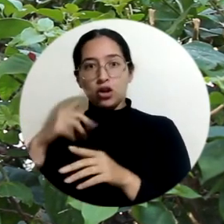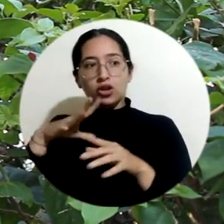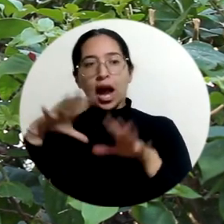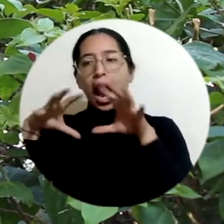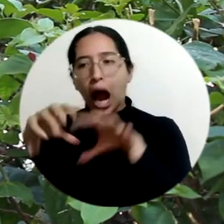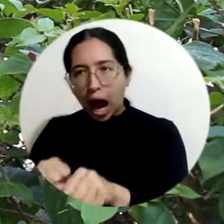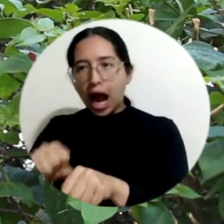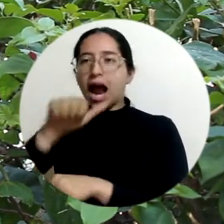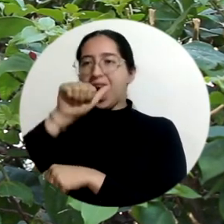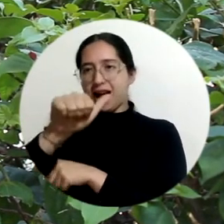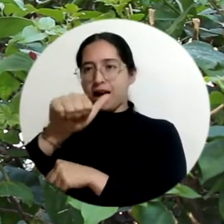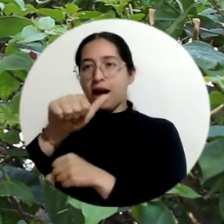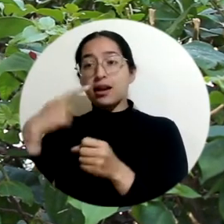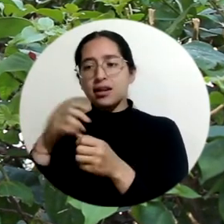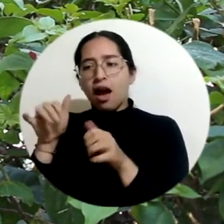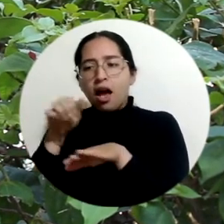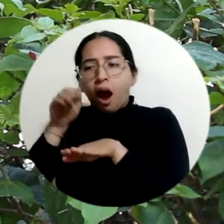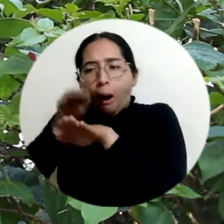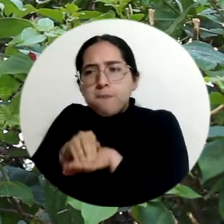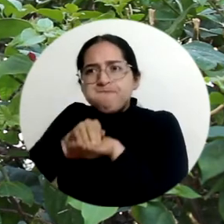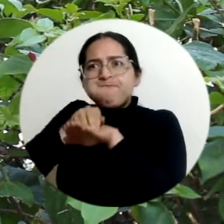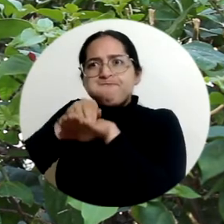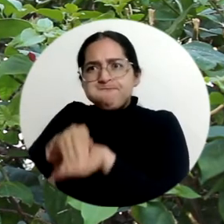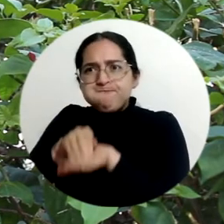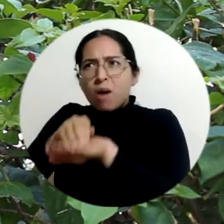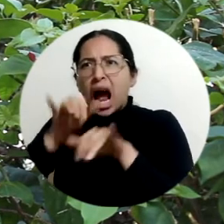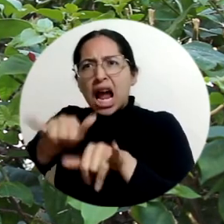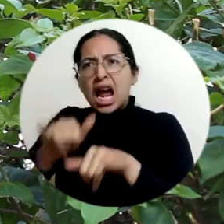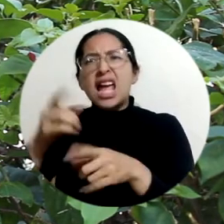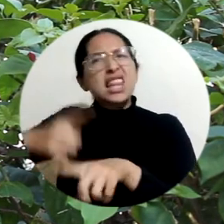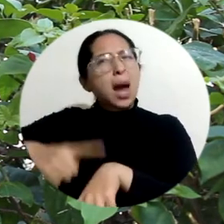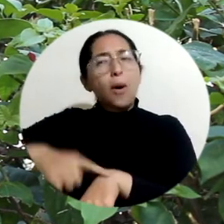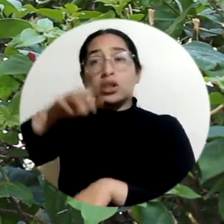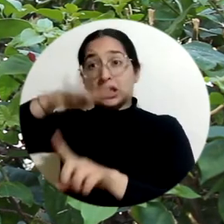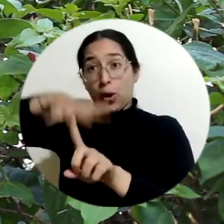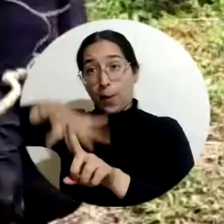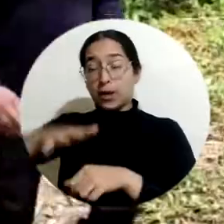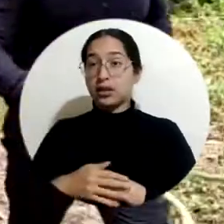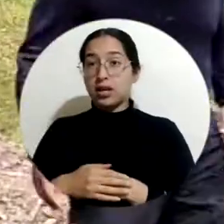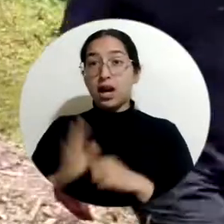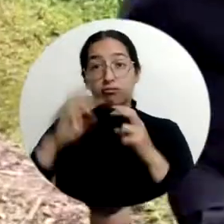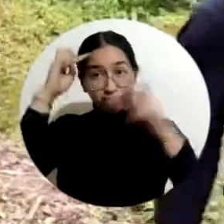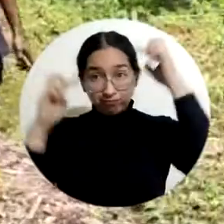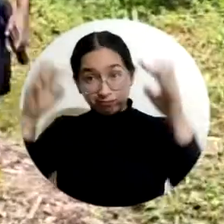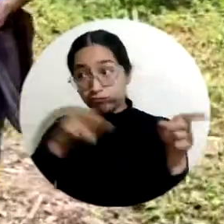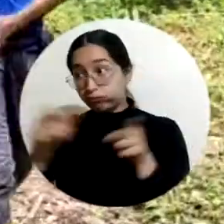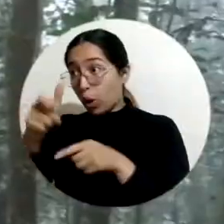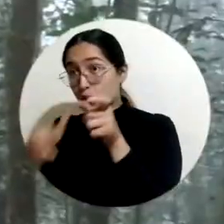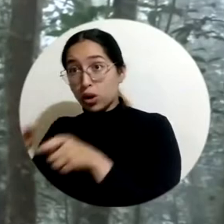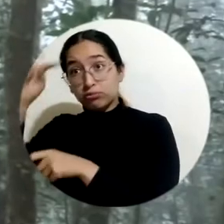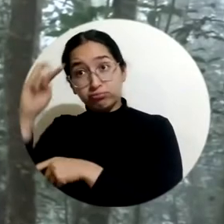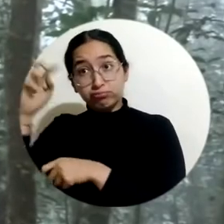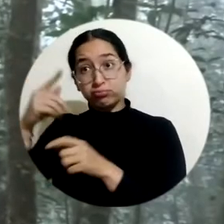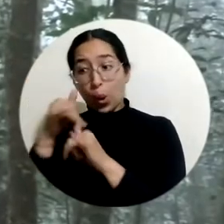Marta macho, monopoliza a una hembra y está con ella hasta cinco meses. El grupo de científicos